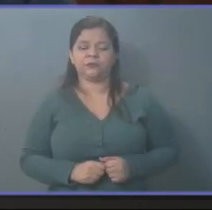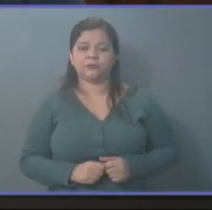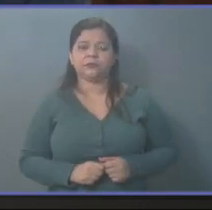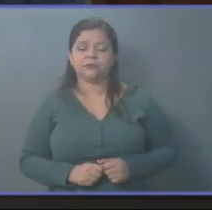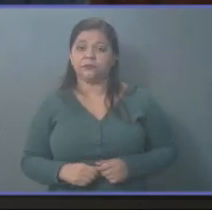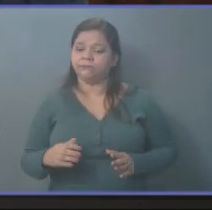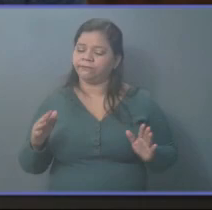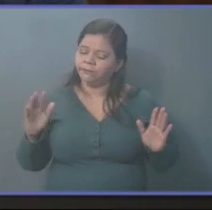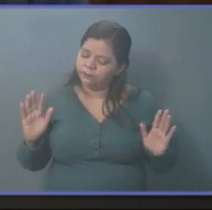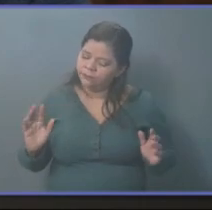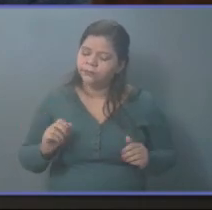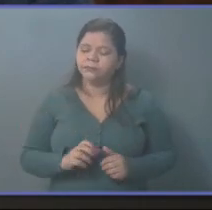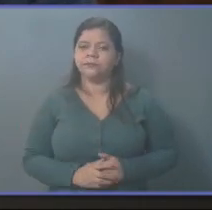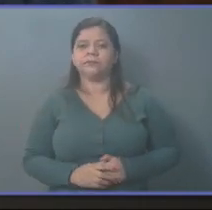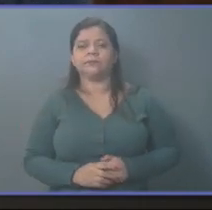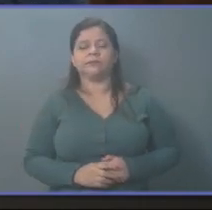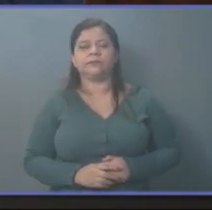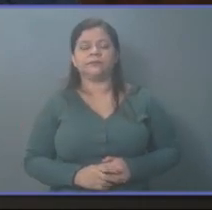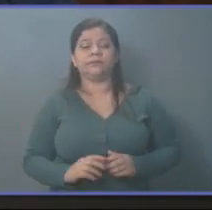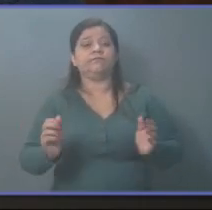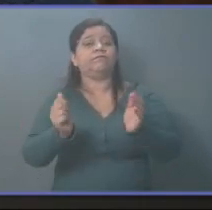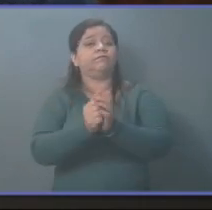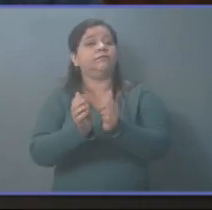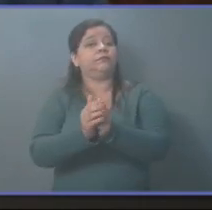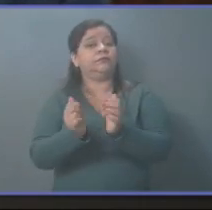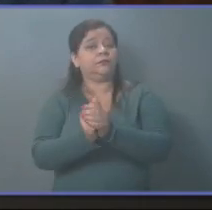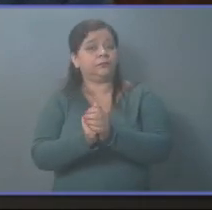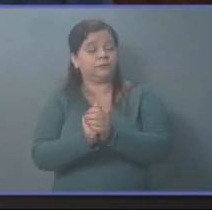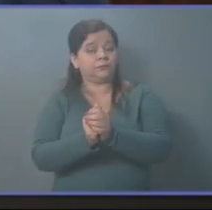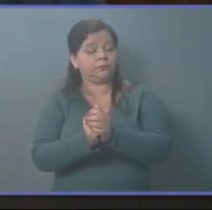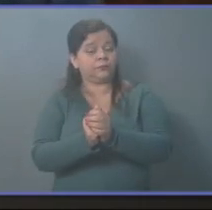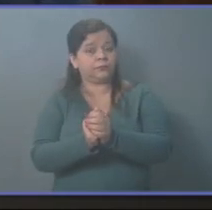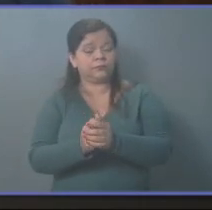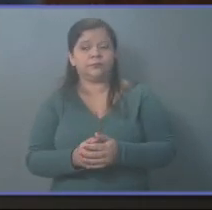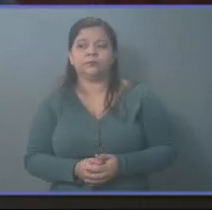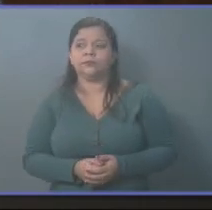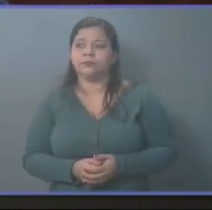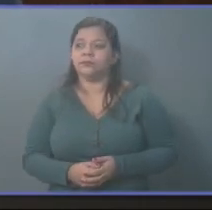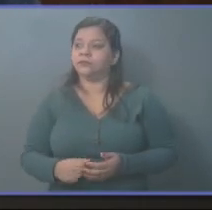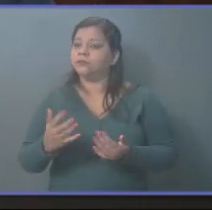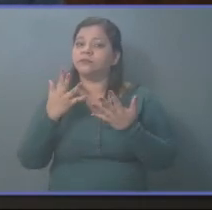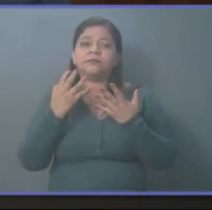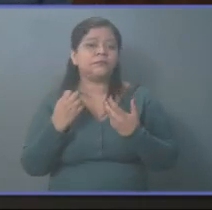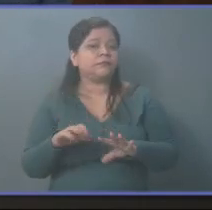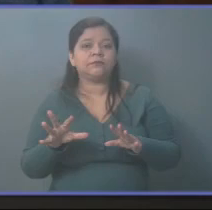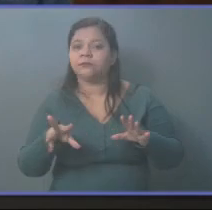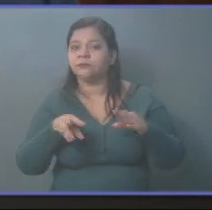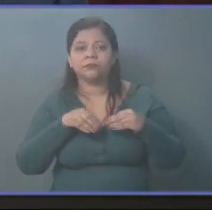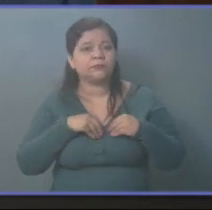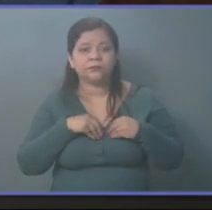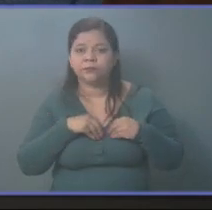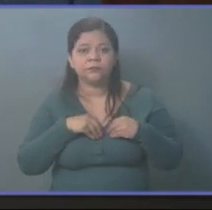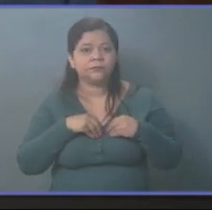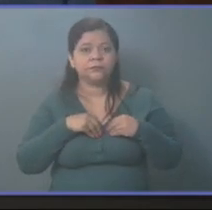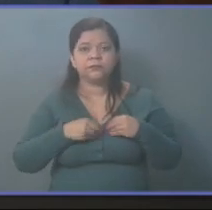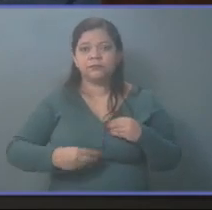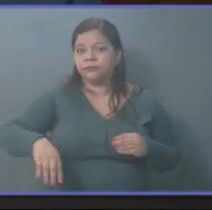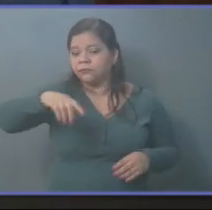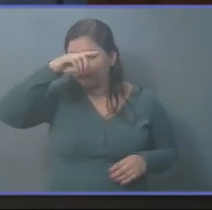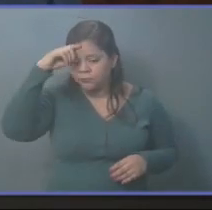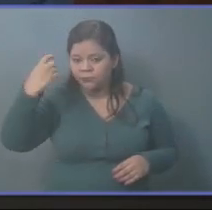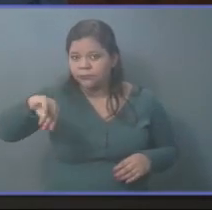Ahora, el problema es de que aquí no se quiere reconocer el trabajo